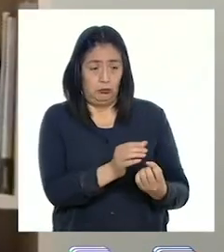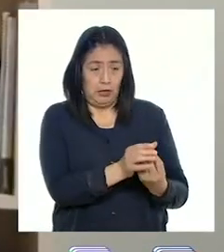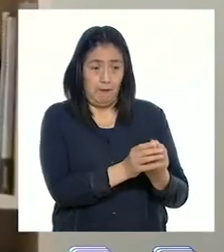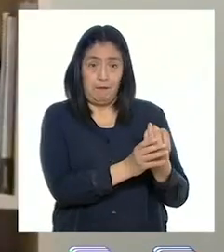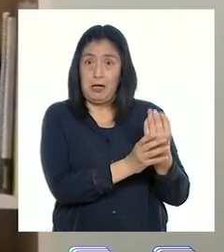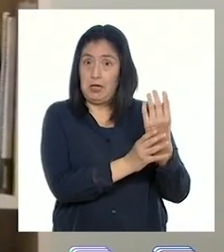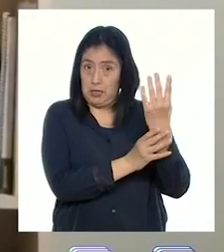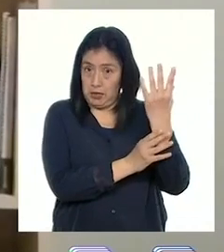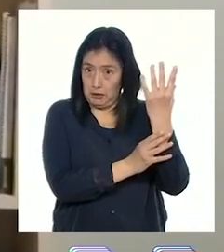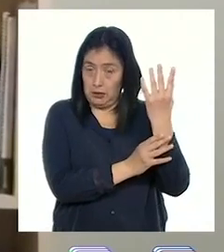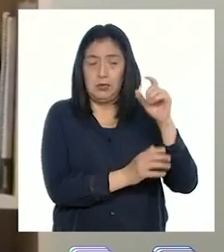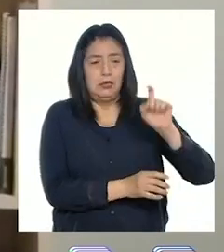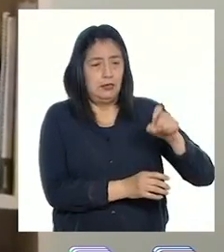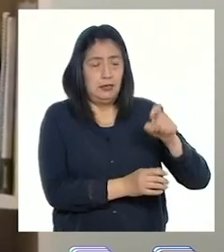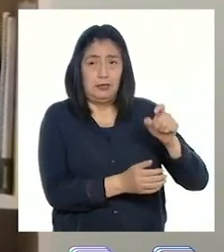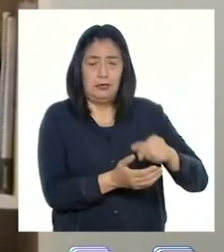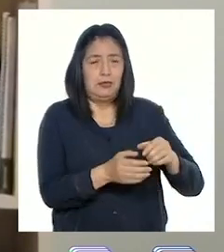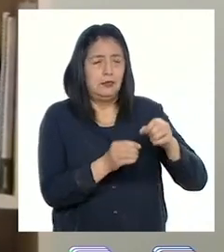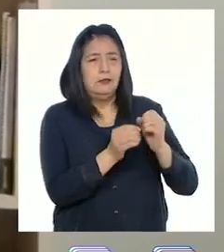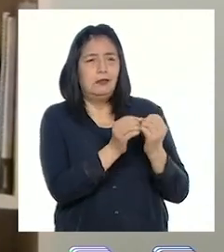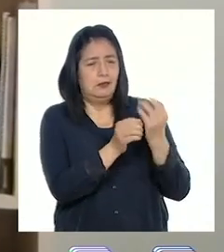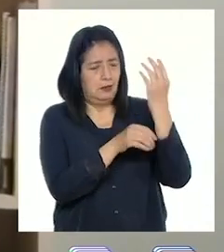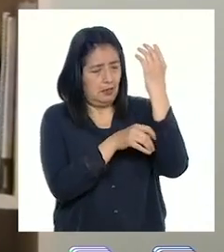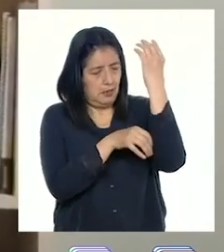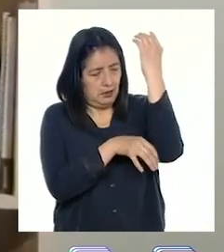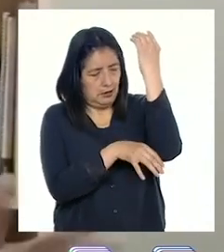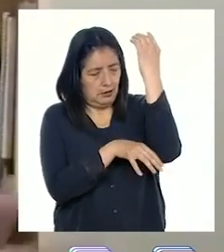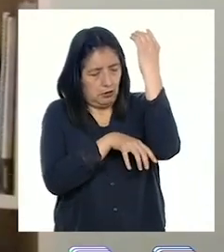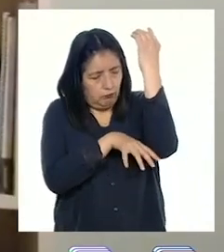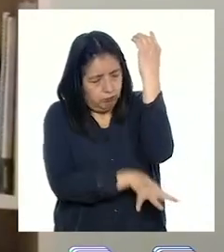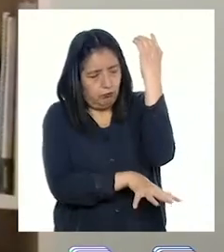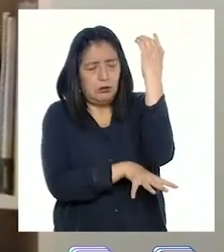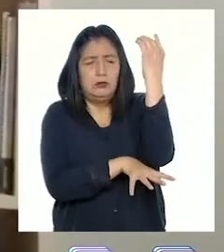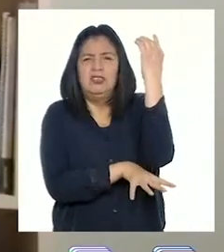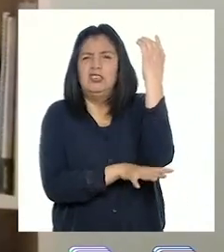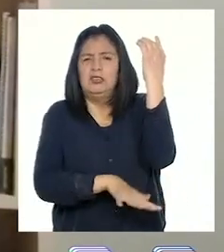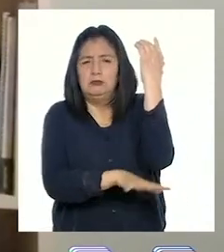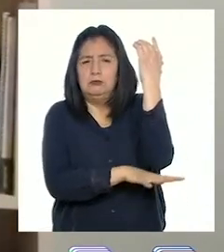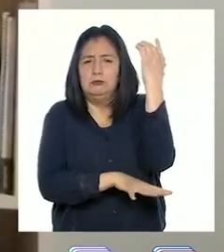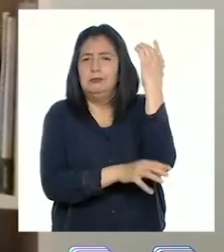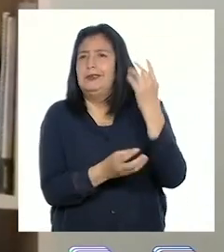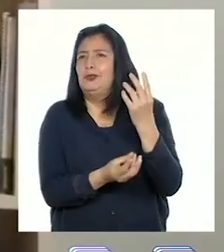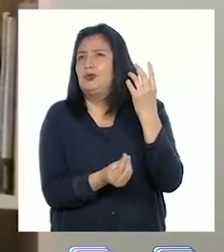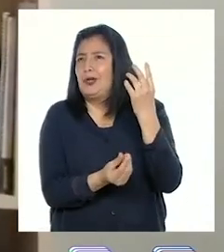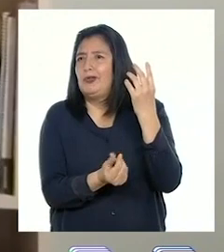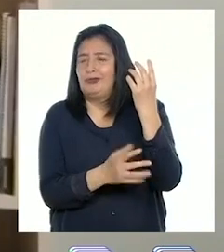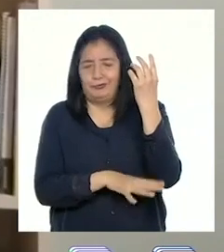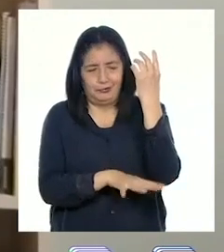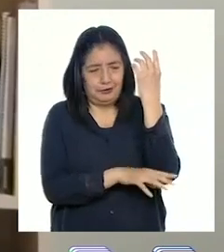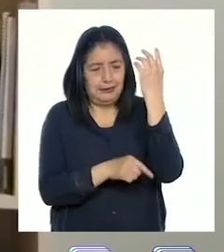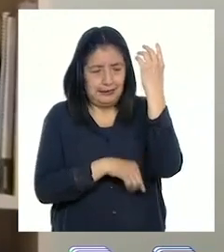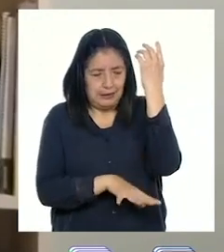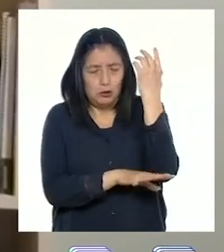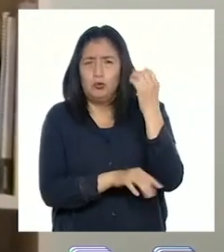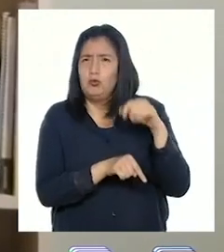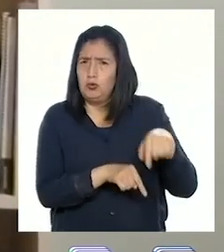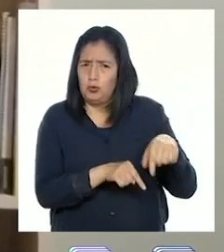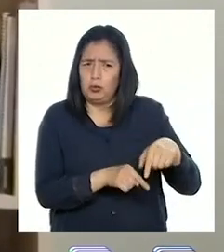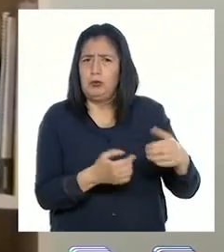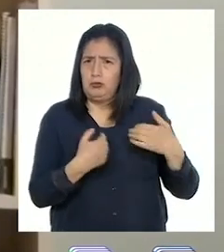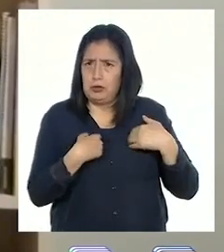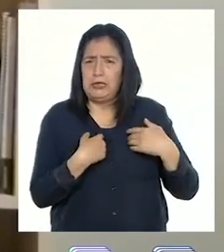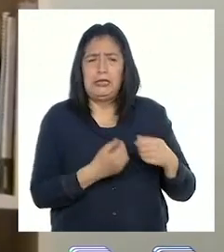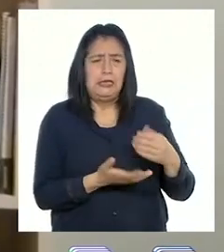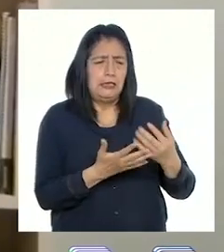planta pueda crecer, necesita anclar sus raíces en un sustrato. En este caso le referencia al suelo. El suelo presenta